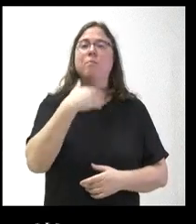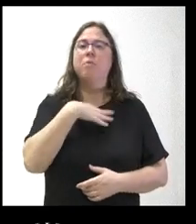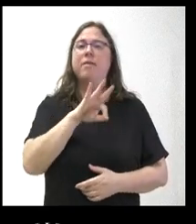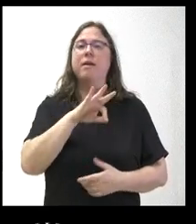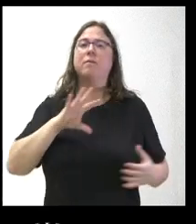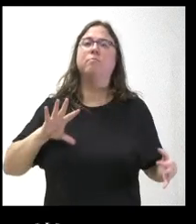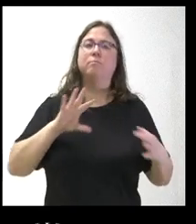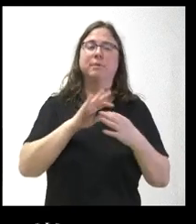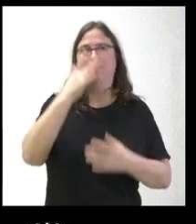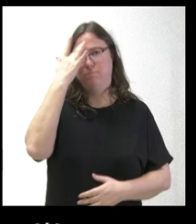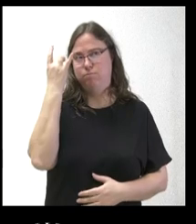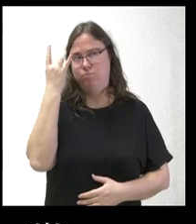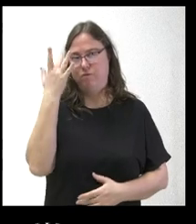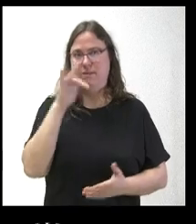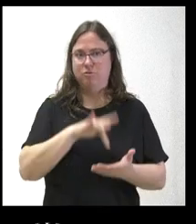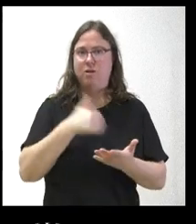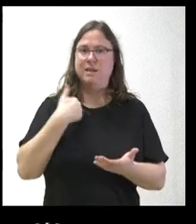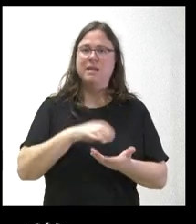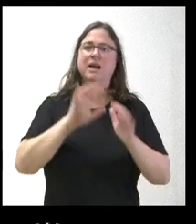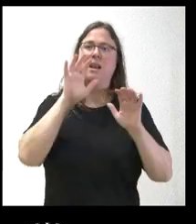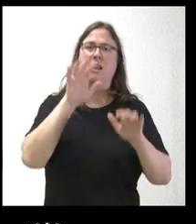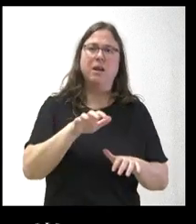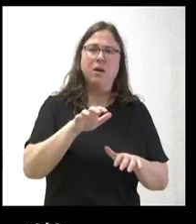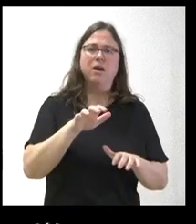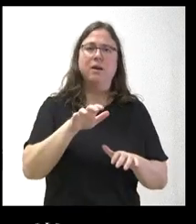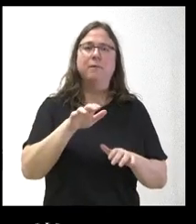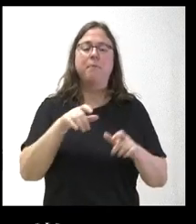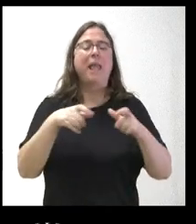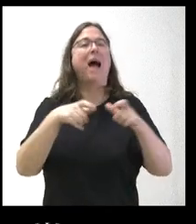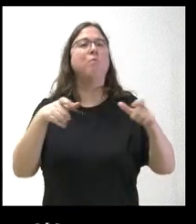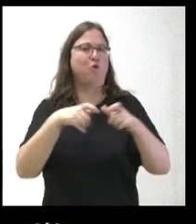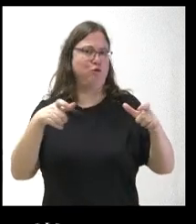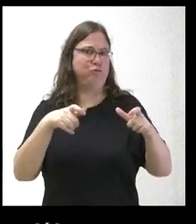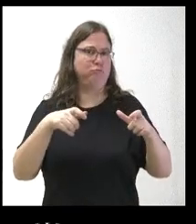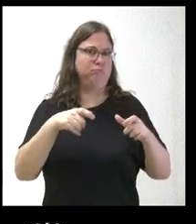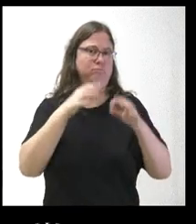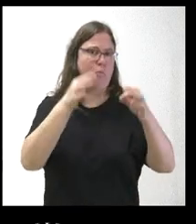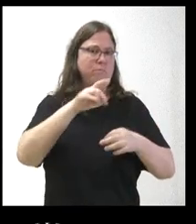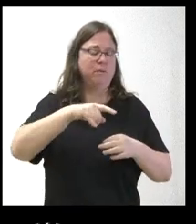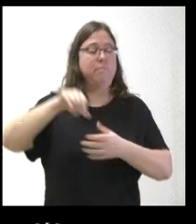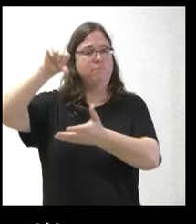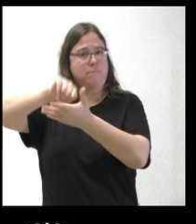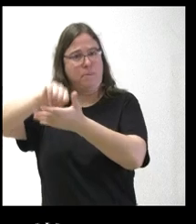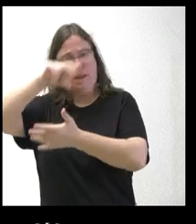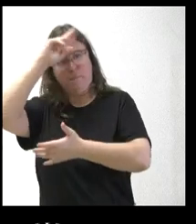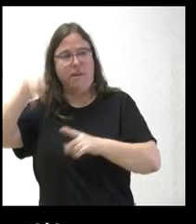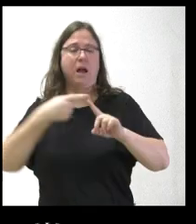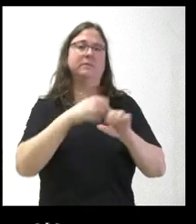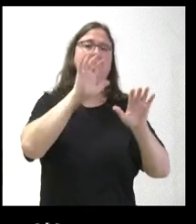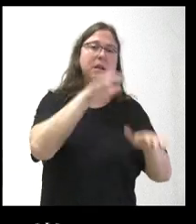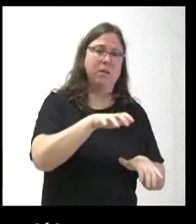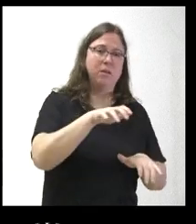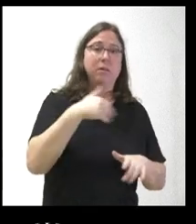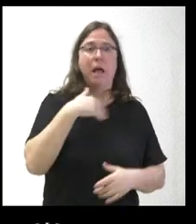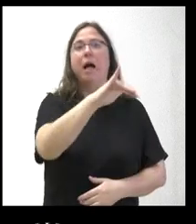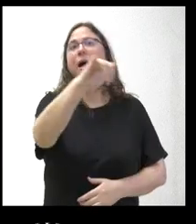vez, por fin, en León los descuentos, los abonos avanza entre la capital de España y León, al contrario que ya